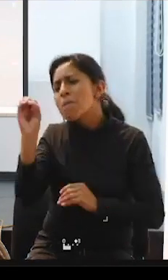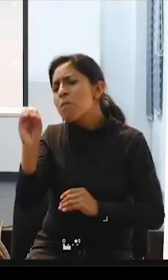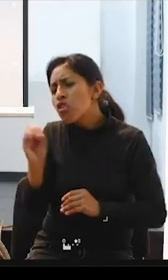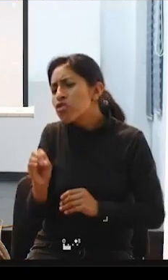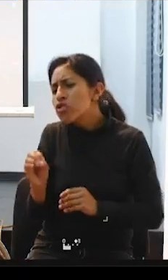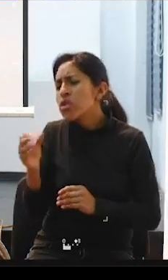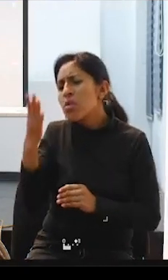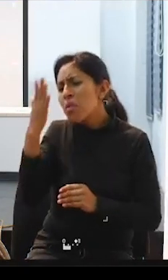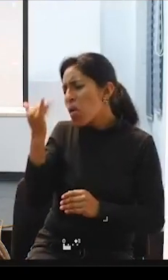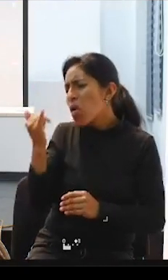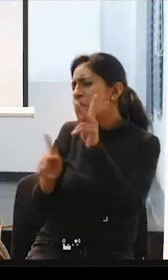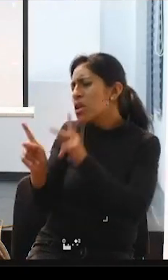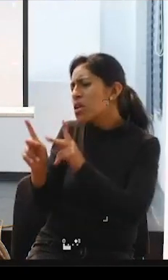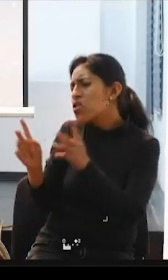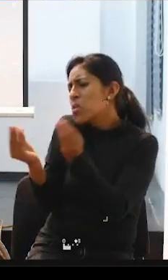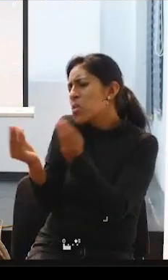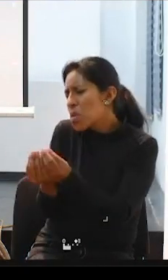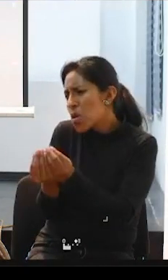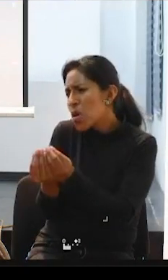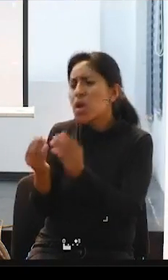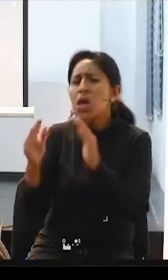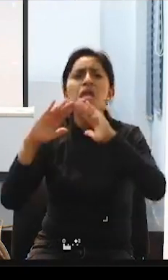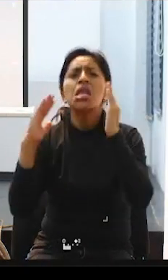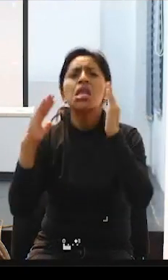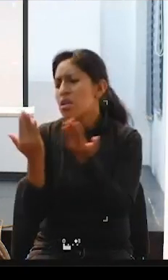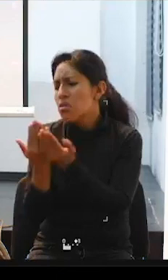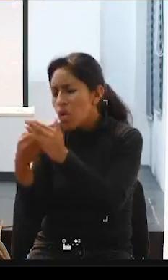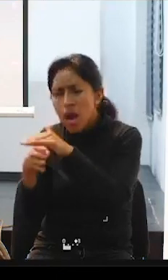de escuelas accesibles, no,